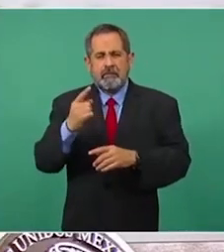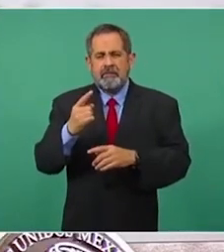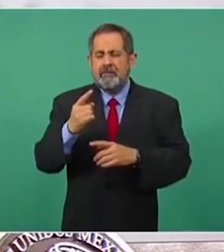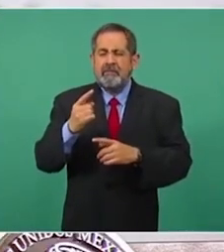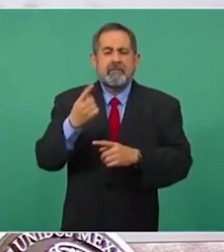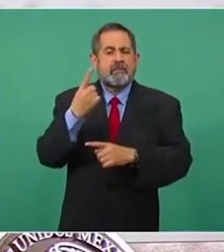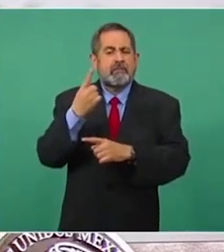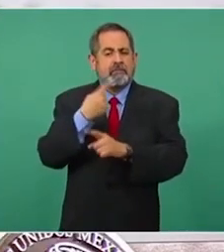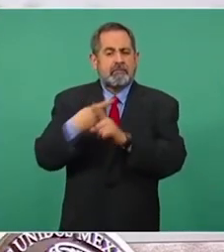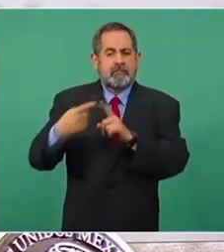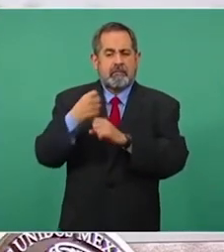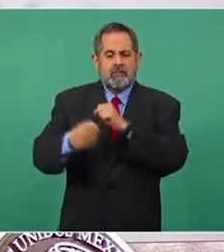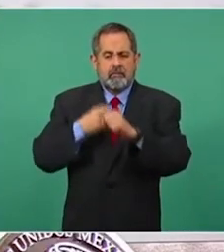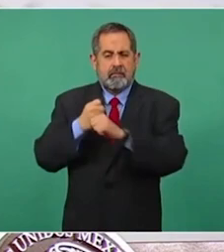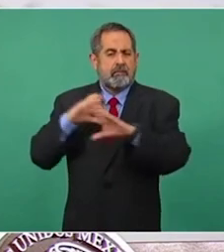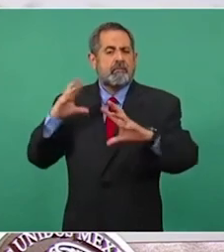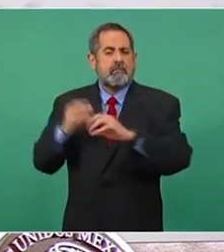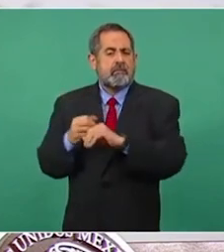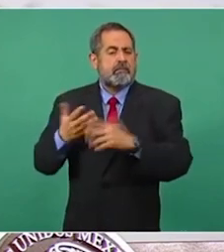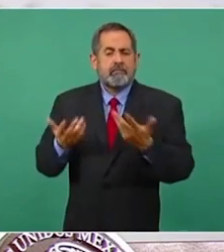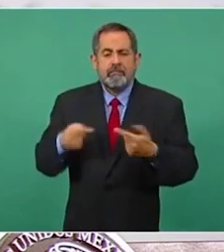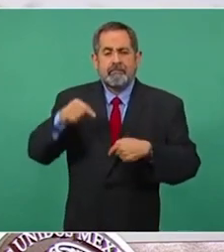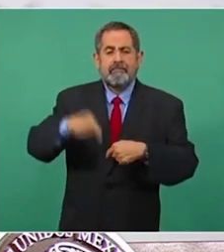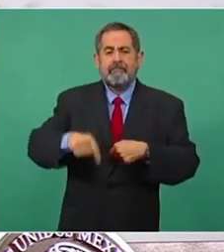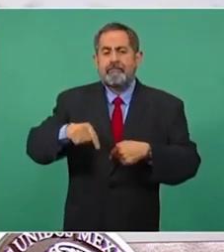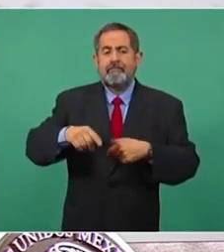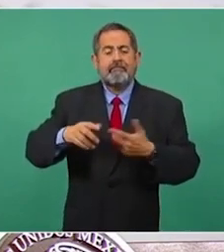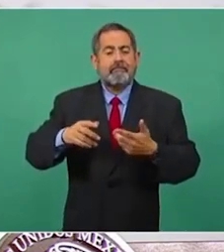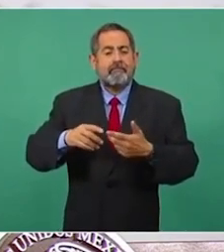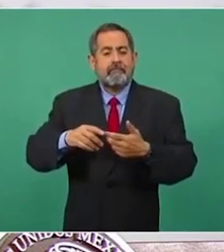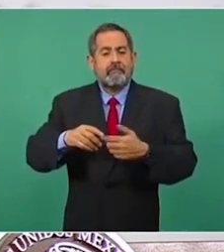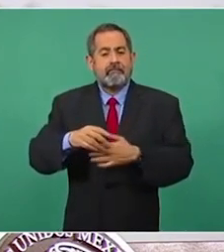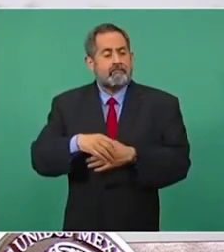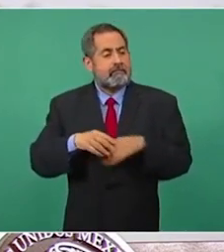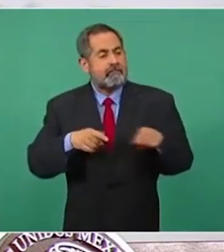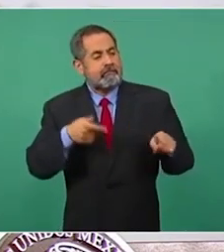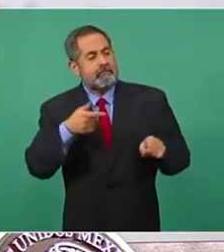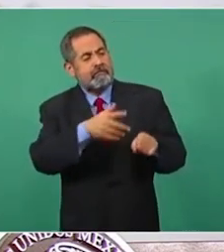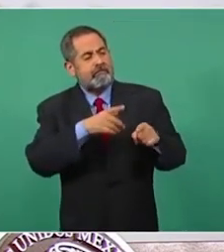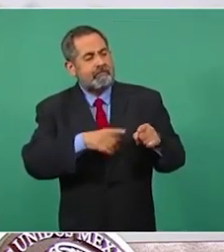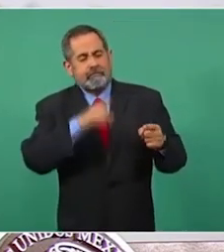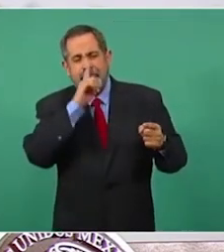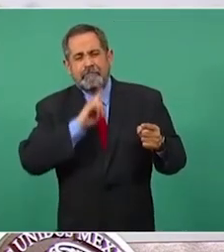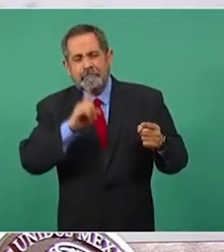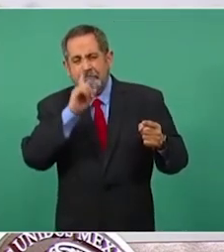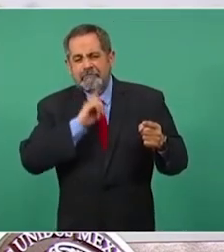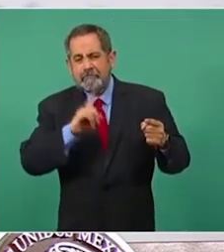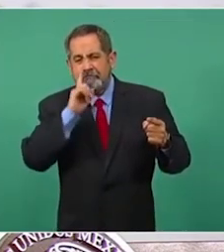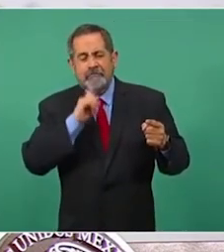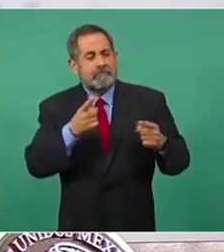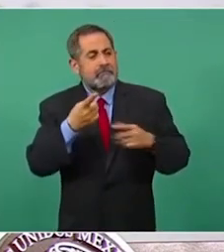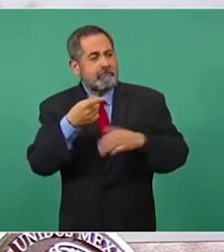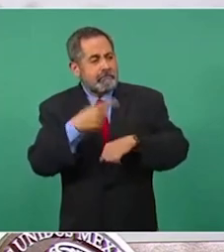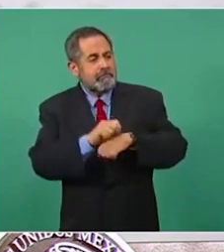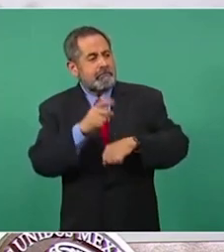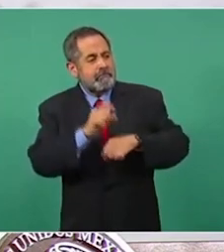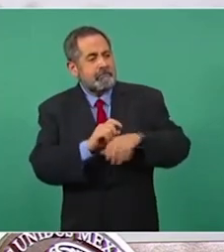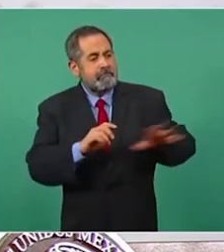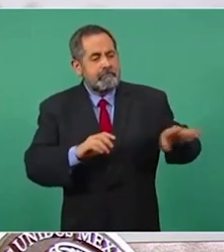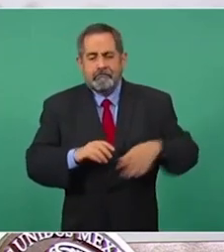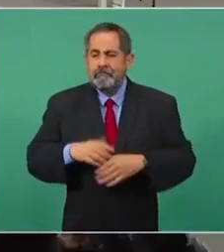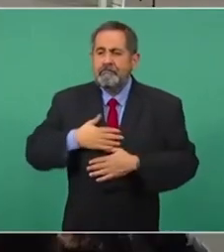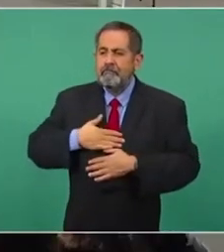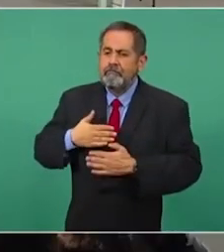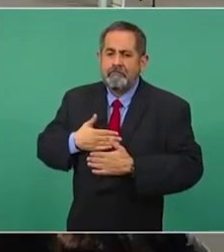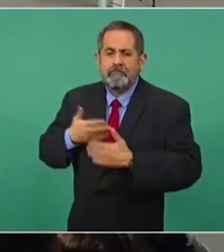es quién en las mentiras de la semana ha buscado ser un instrumento al servicio